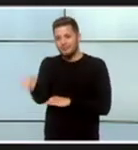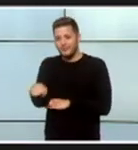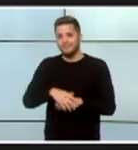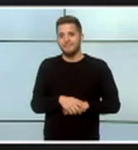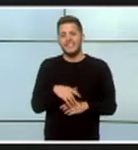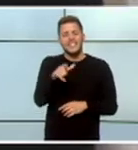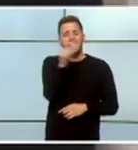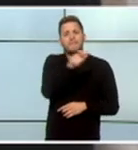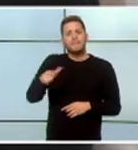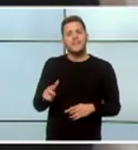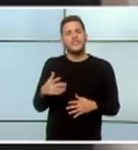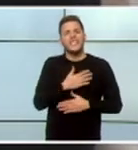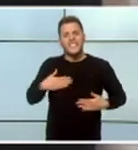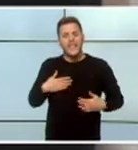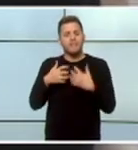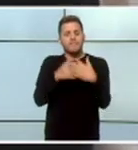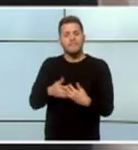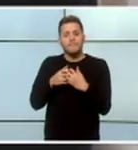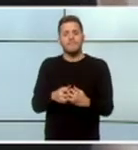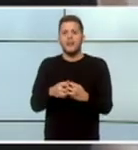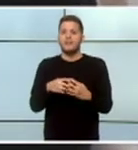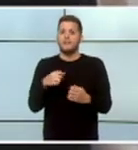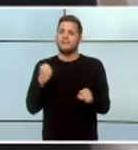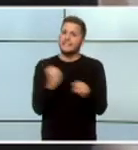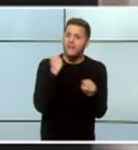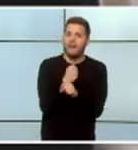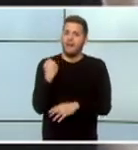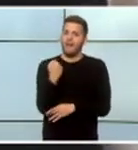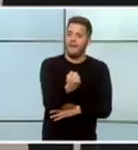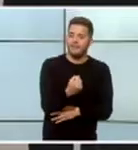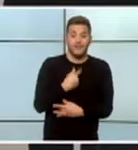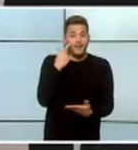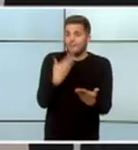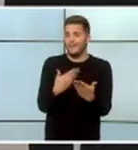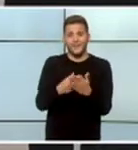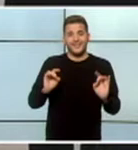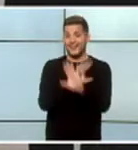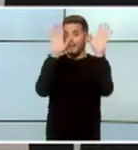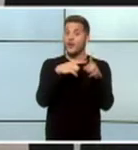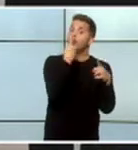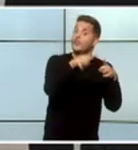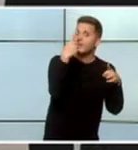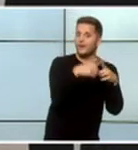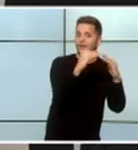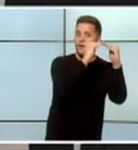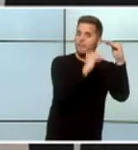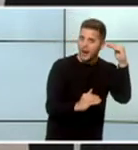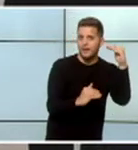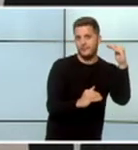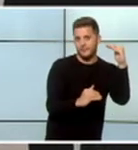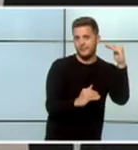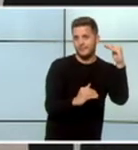...que quiere trabajar... ...que quiere aportar... ...y que demuestra claramente... ...que una cosa es... ...la desigualdad...